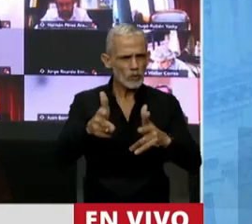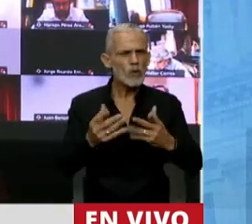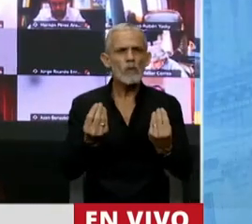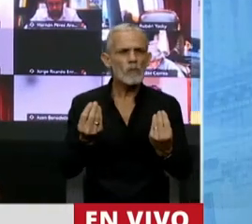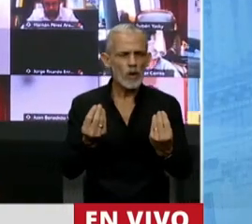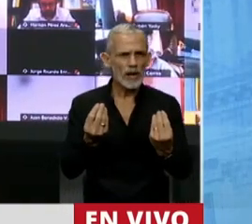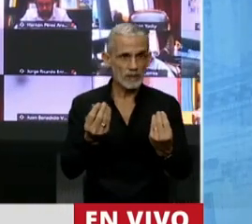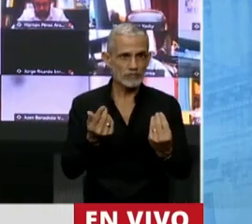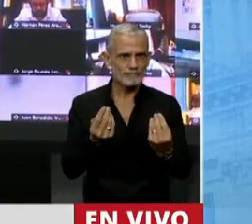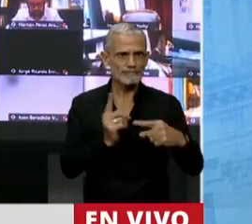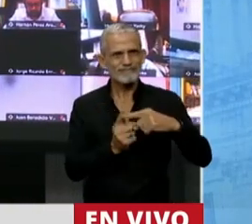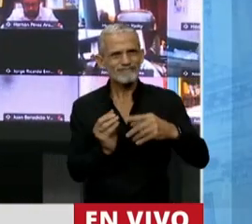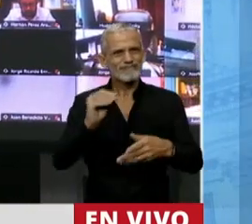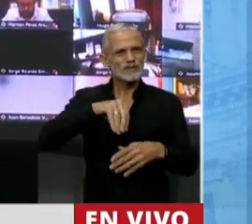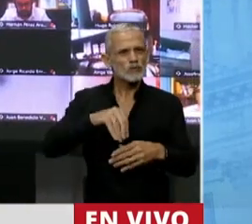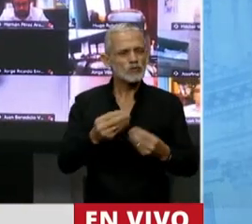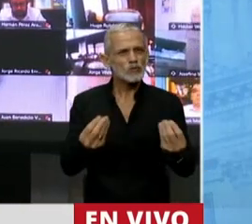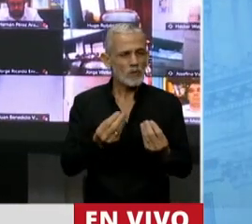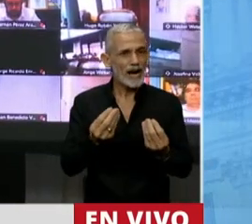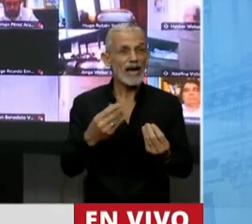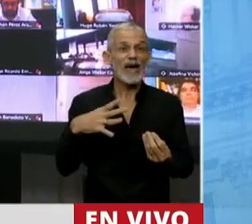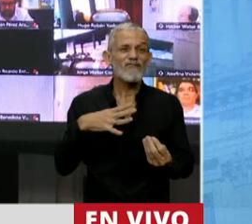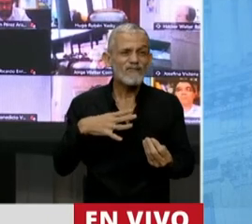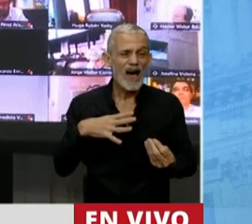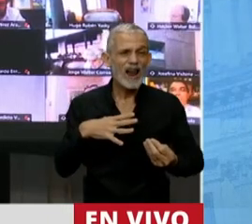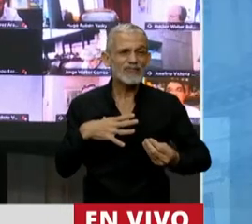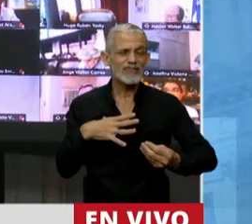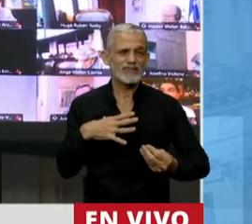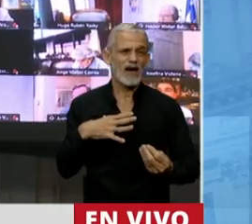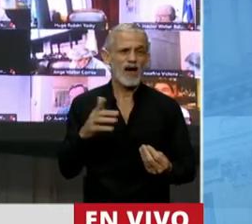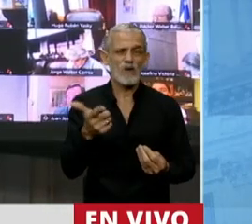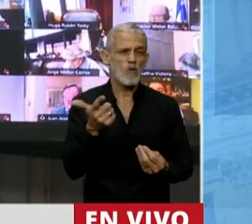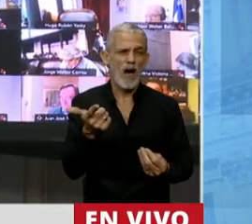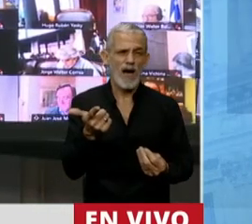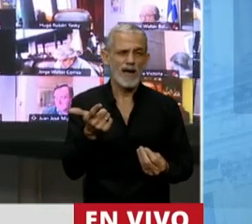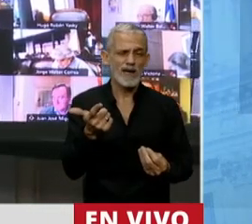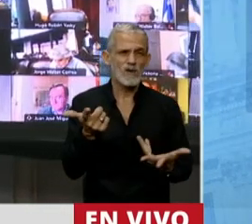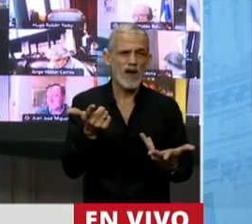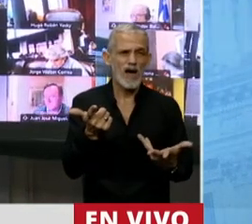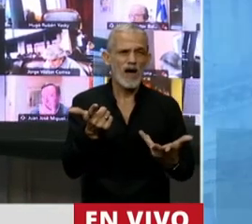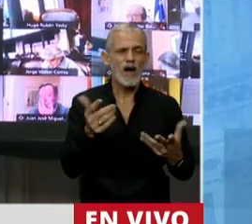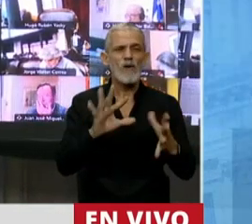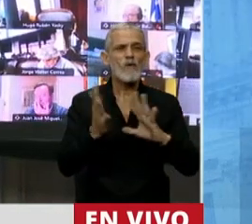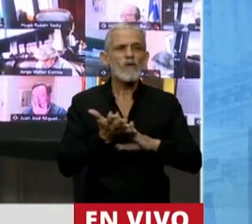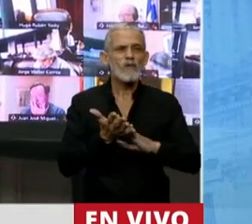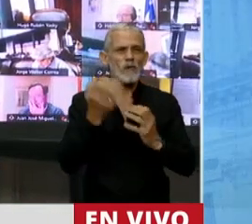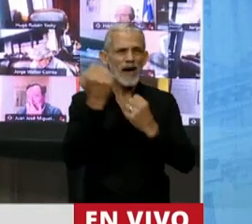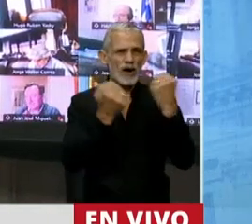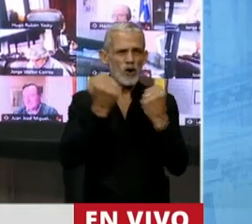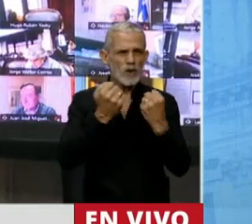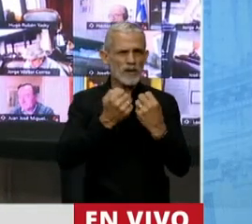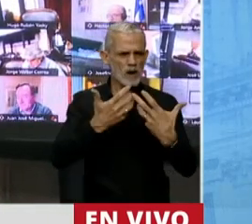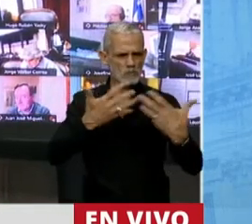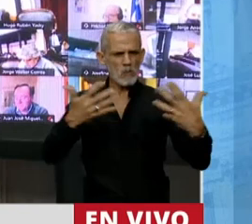se suman, presidente, a la falta de una nueva o si se quiere una seria configuración macroeconómica